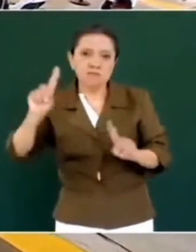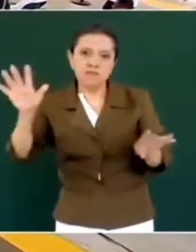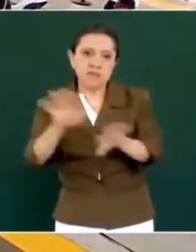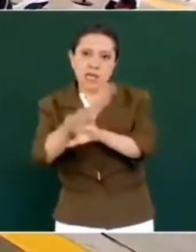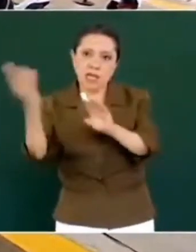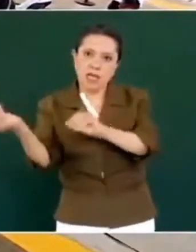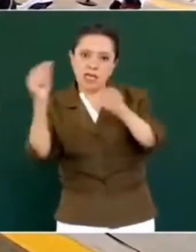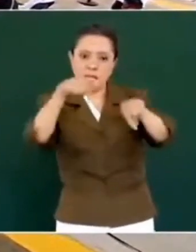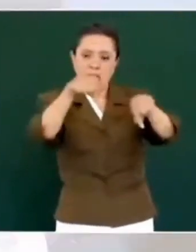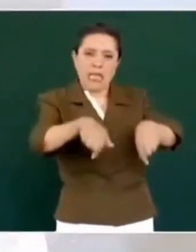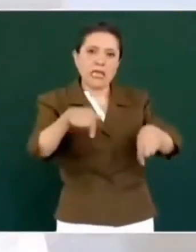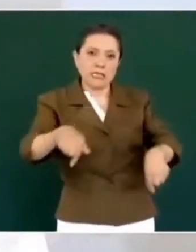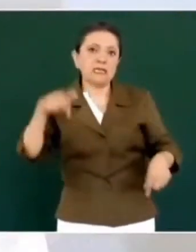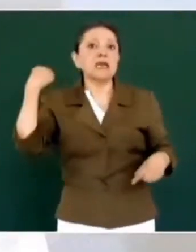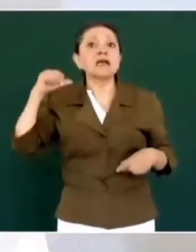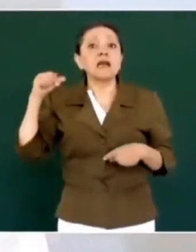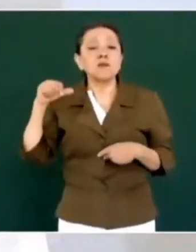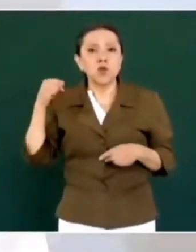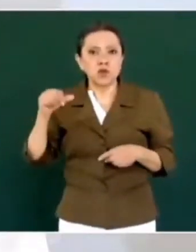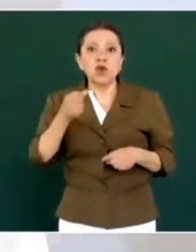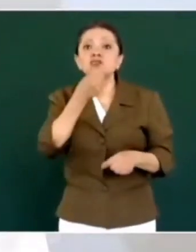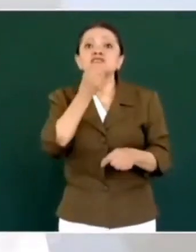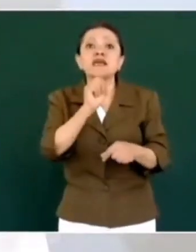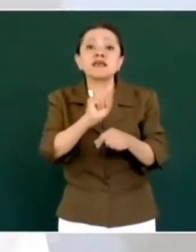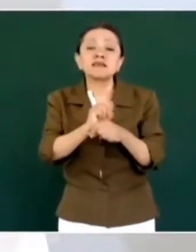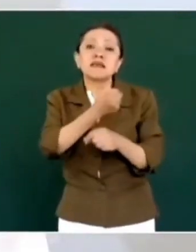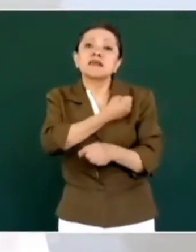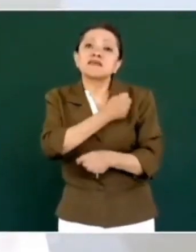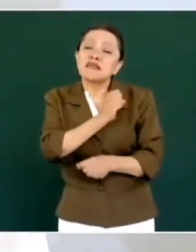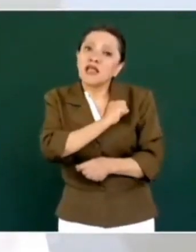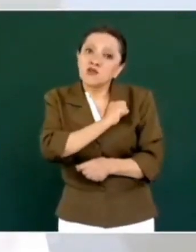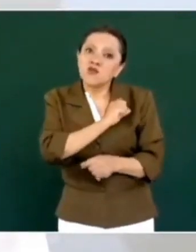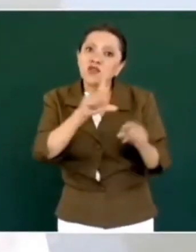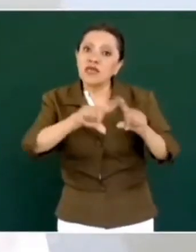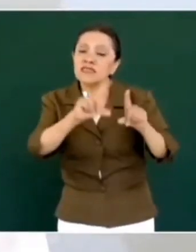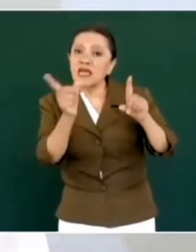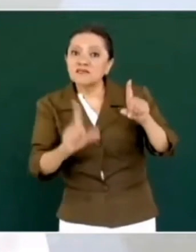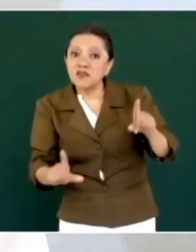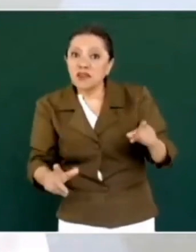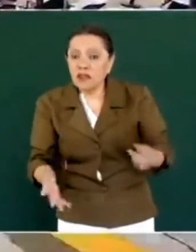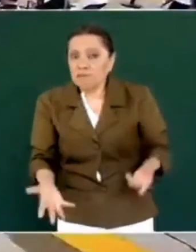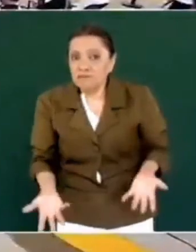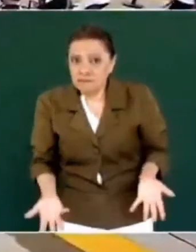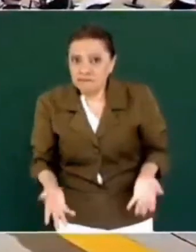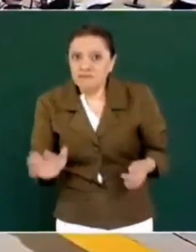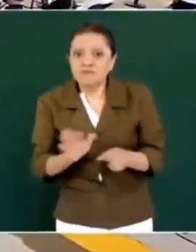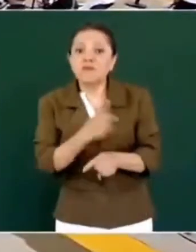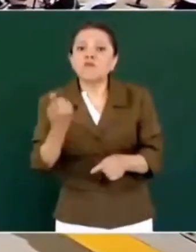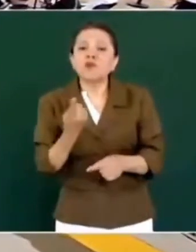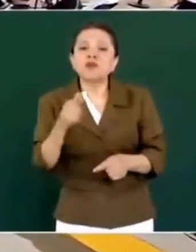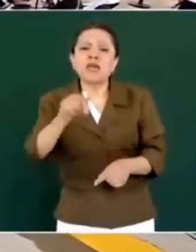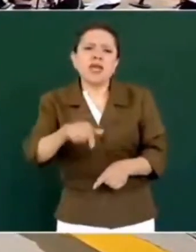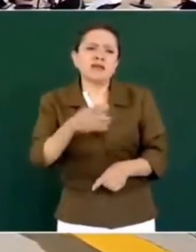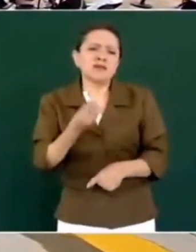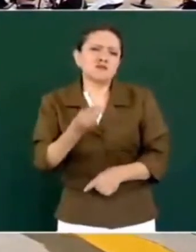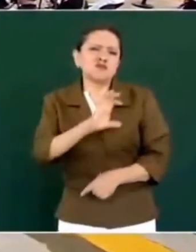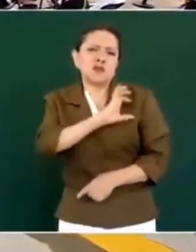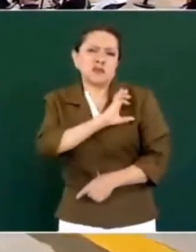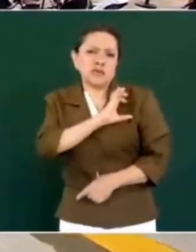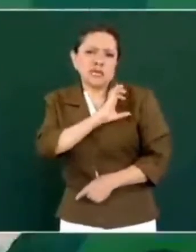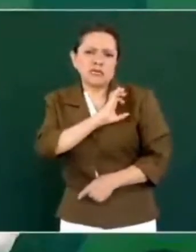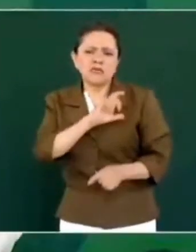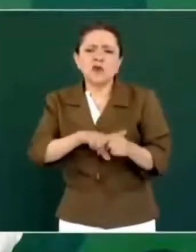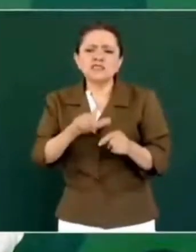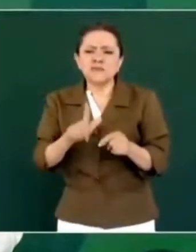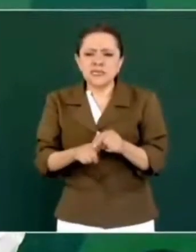pues tenemos un afecto, un cariño especial